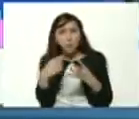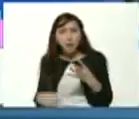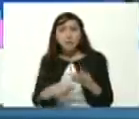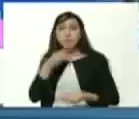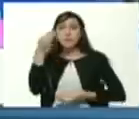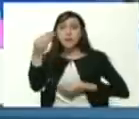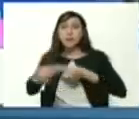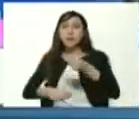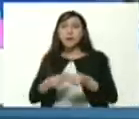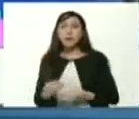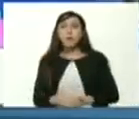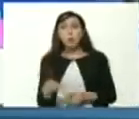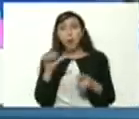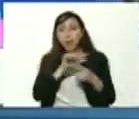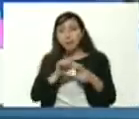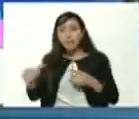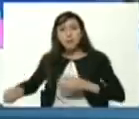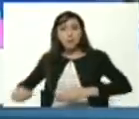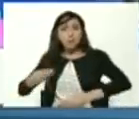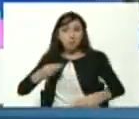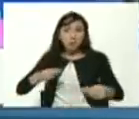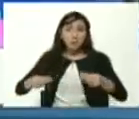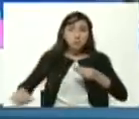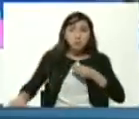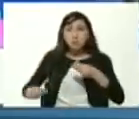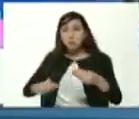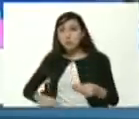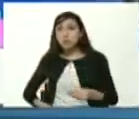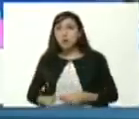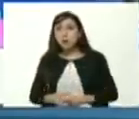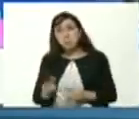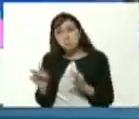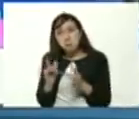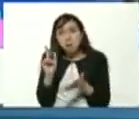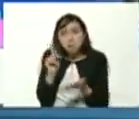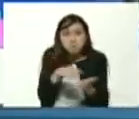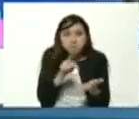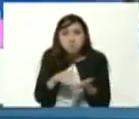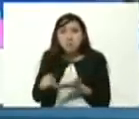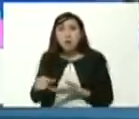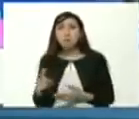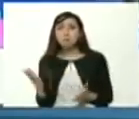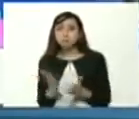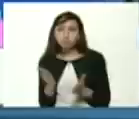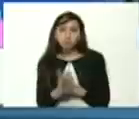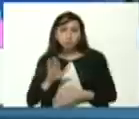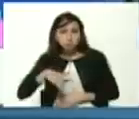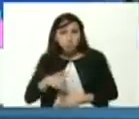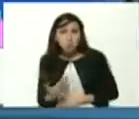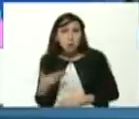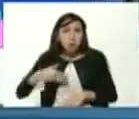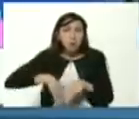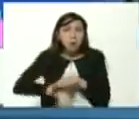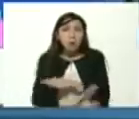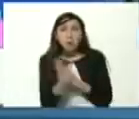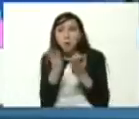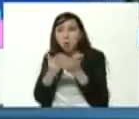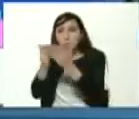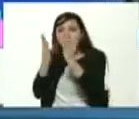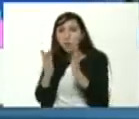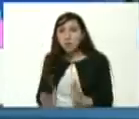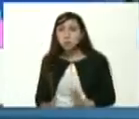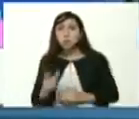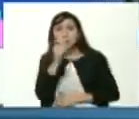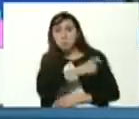las semanas de flexibilización de contacto con el centro educativo del contacto con